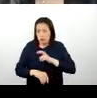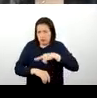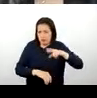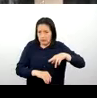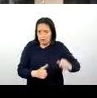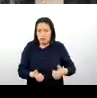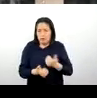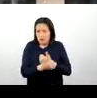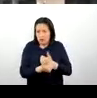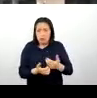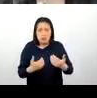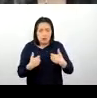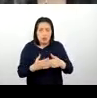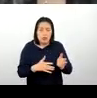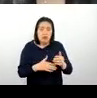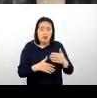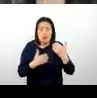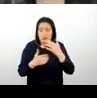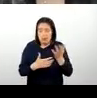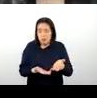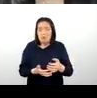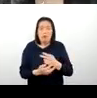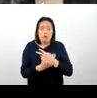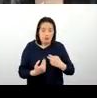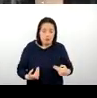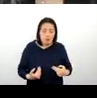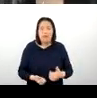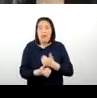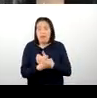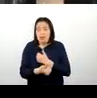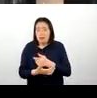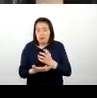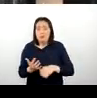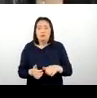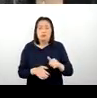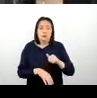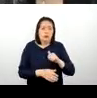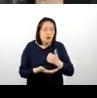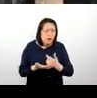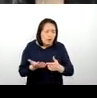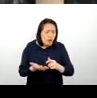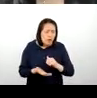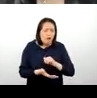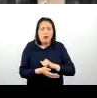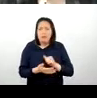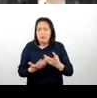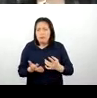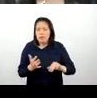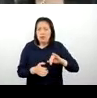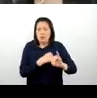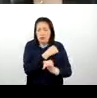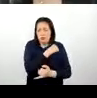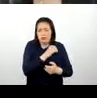y tiene colindancia con las fronteras de Huancabelica, Ayacucho, Apurímac, Ica, Juní, y lo que viene a ser